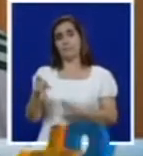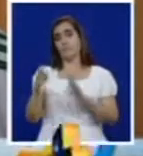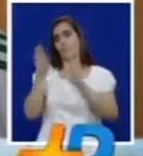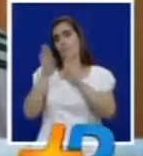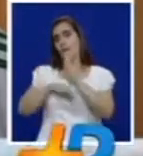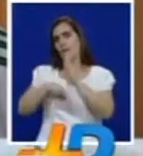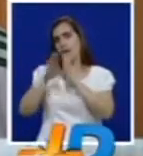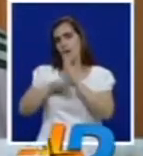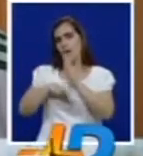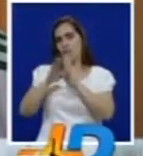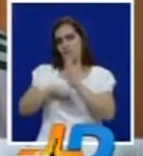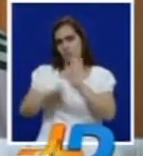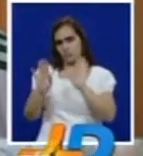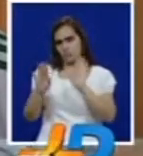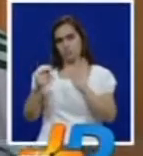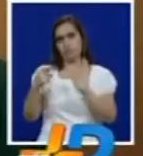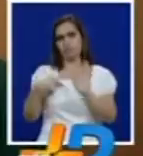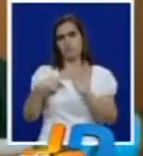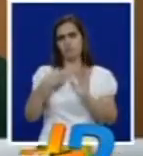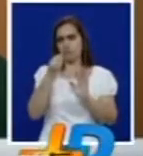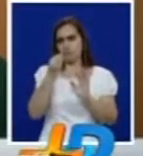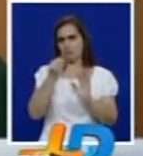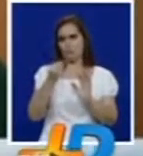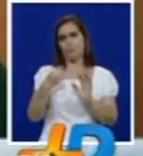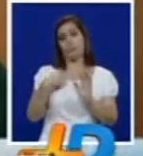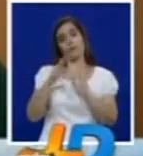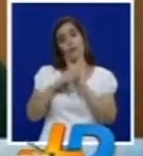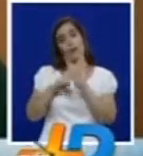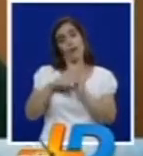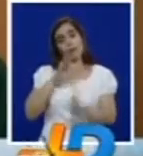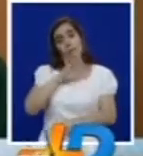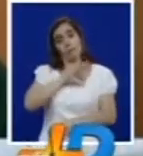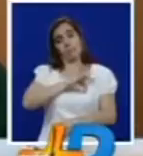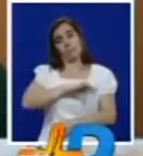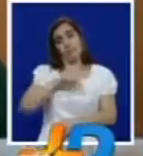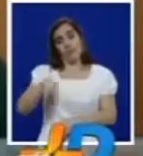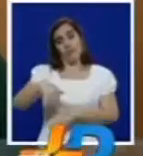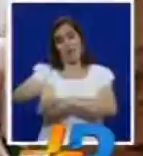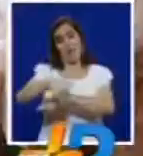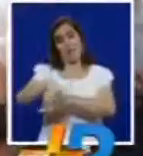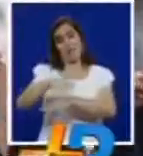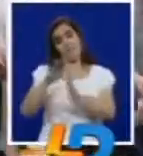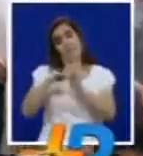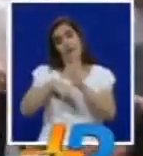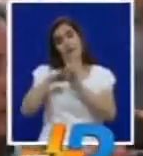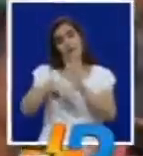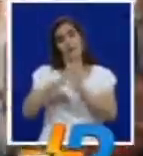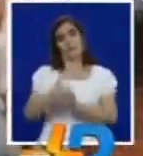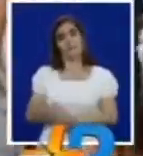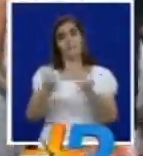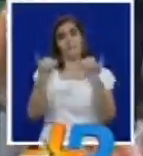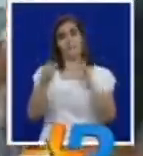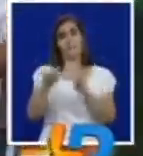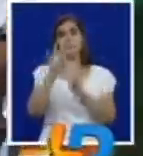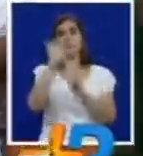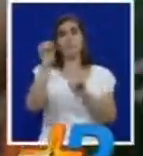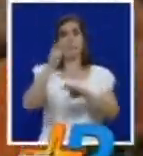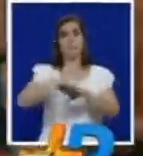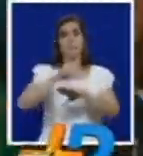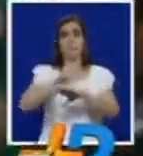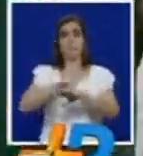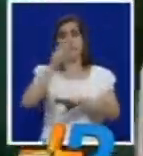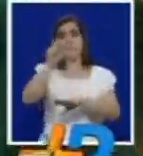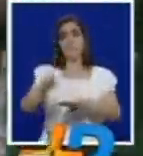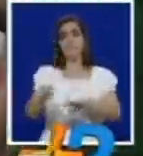mucho más económico igual la sasana también es buena por economía aquí afuera es más económico que dentro al término de los 90 minutos los hinchas